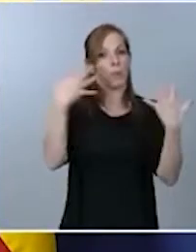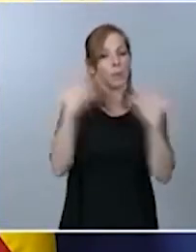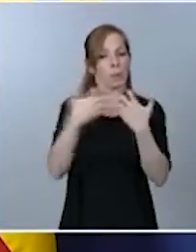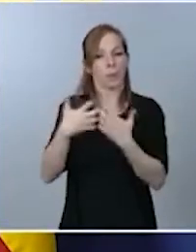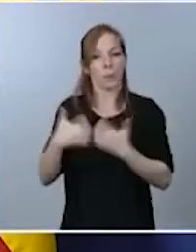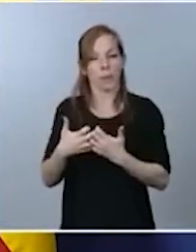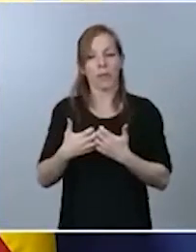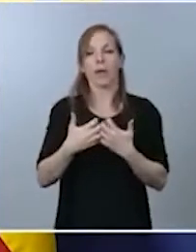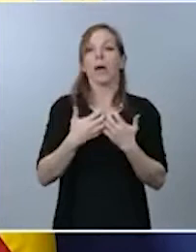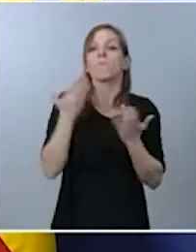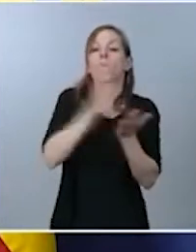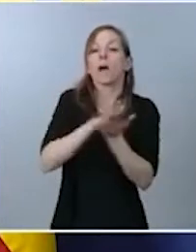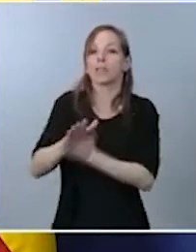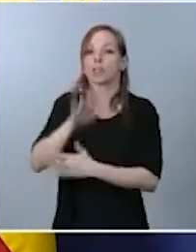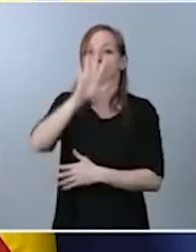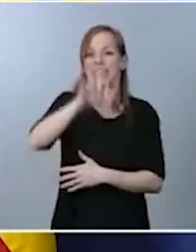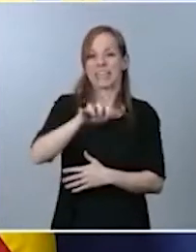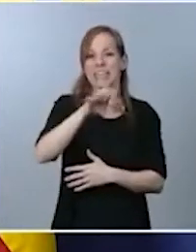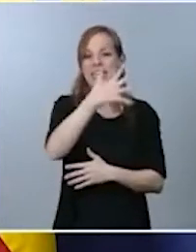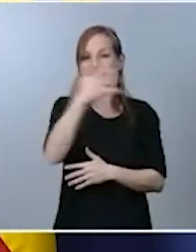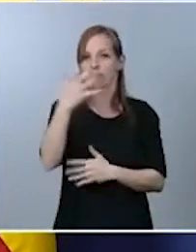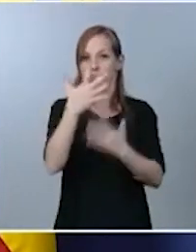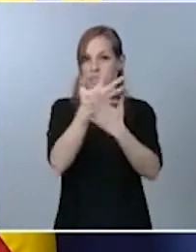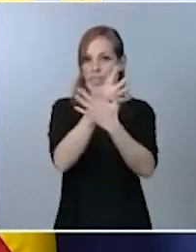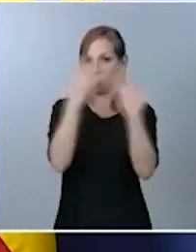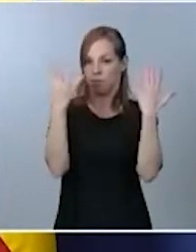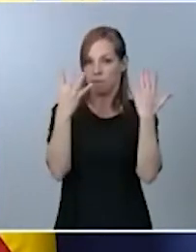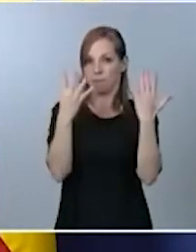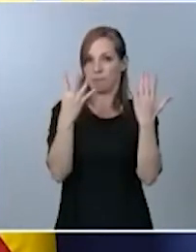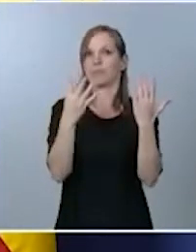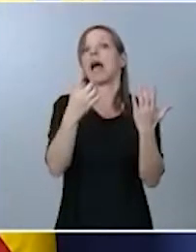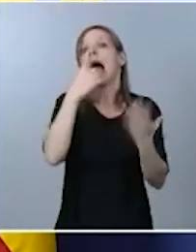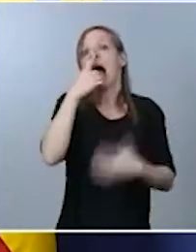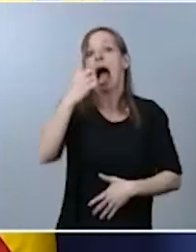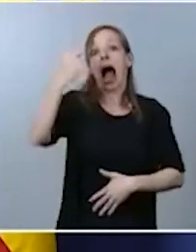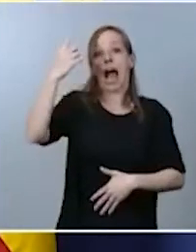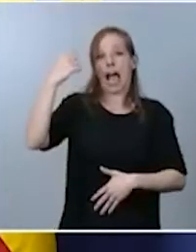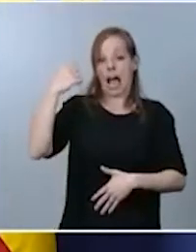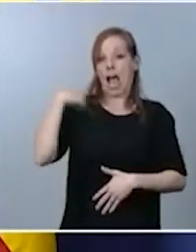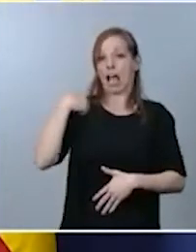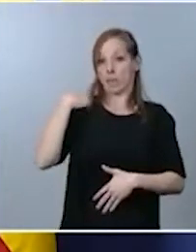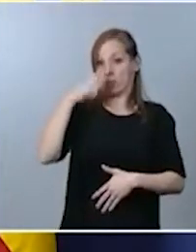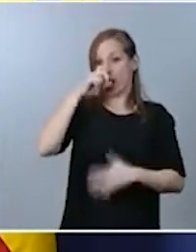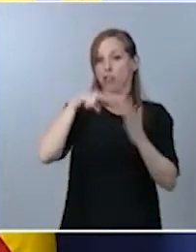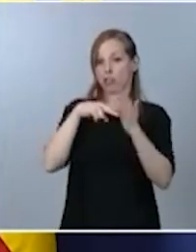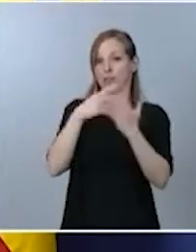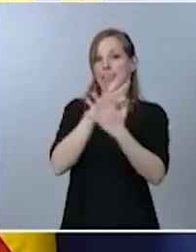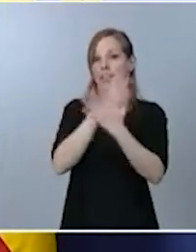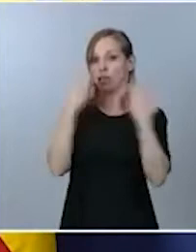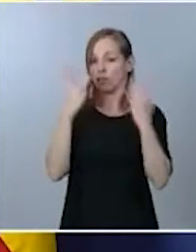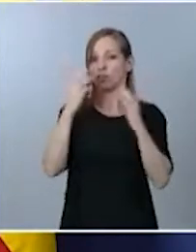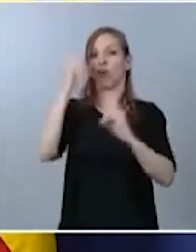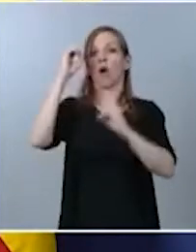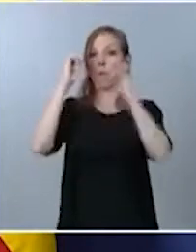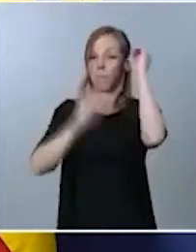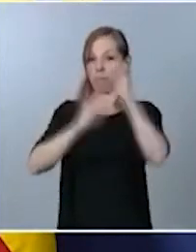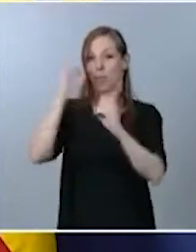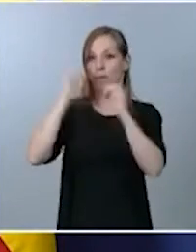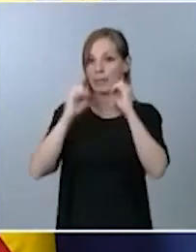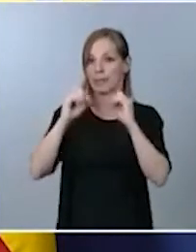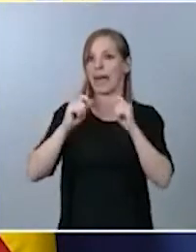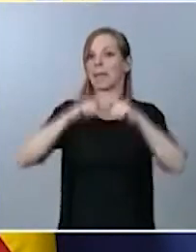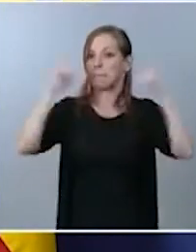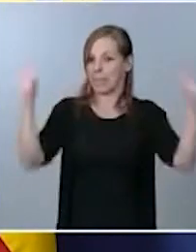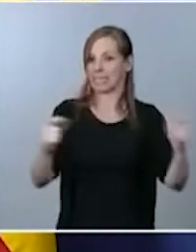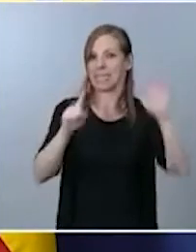lo que les he dicho, un 6% más que el año anterior, que el 2018, a diferencia de las vías interurbanas. La